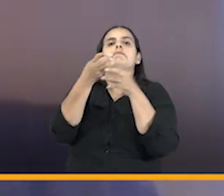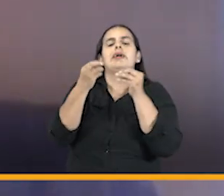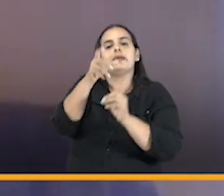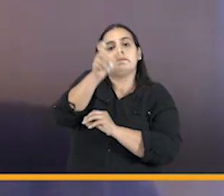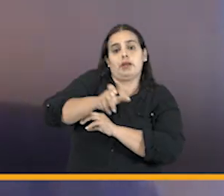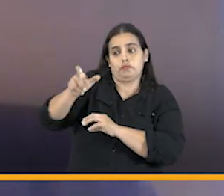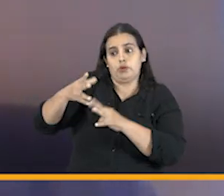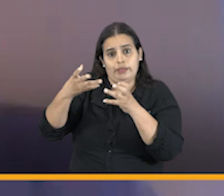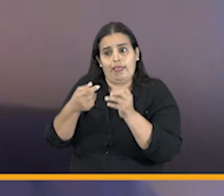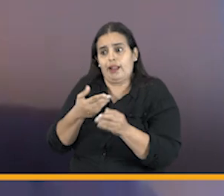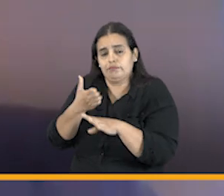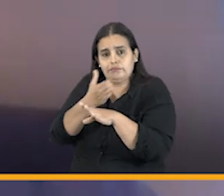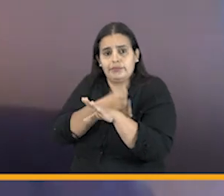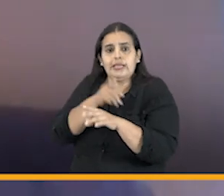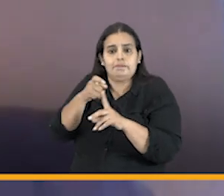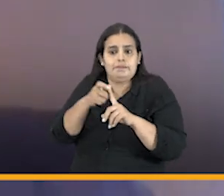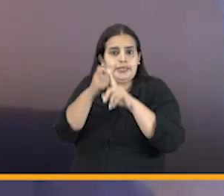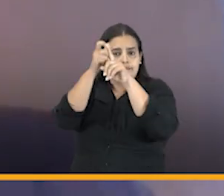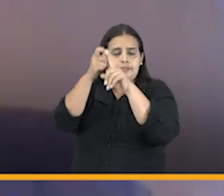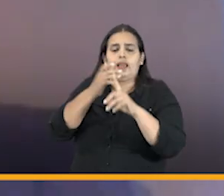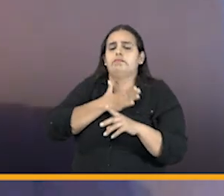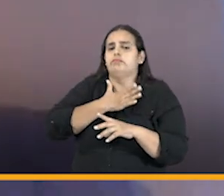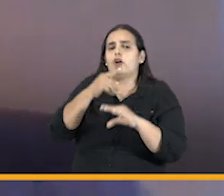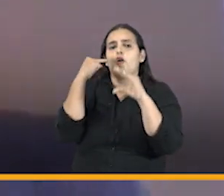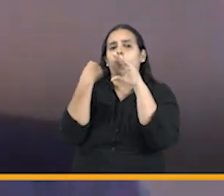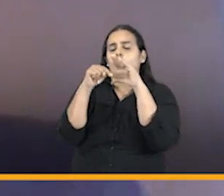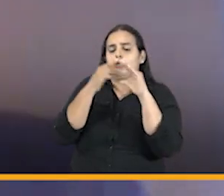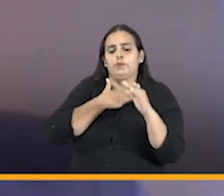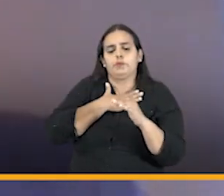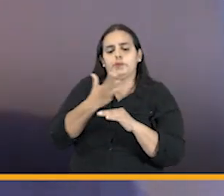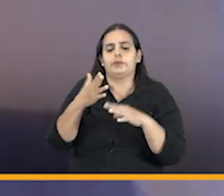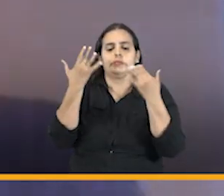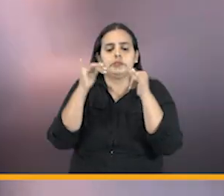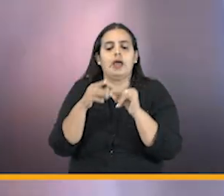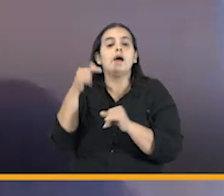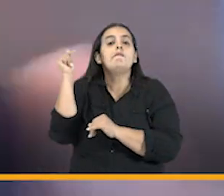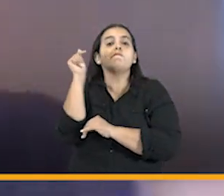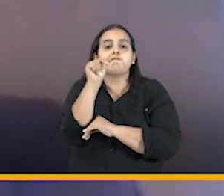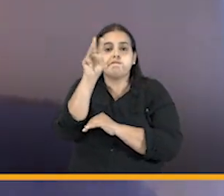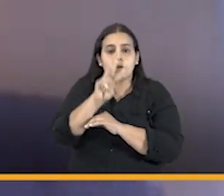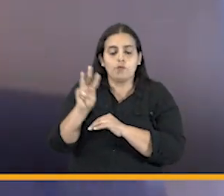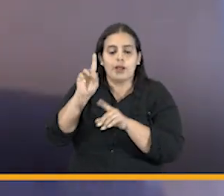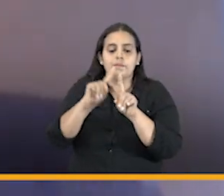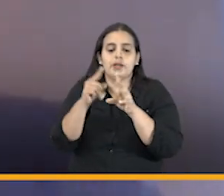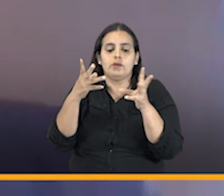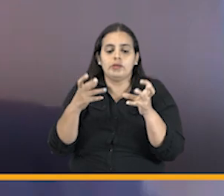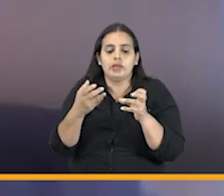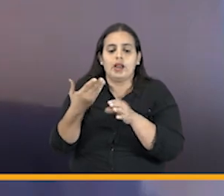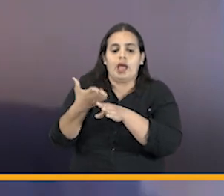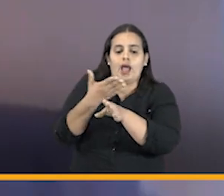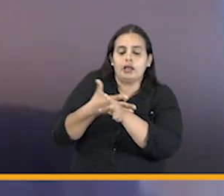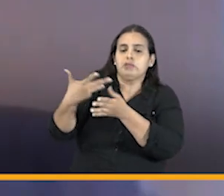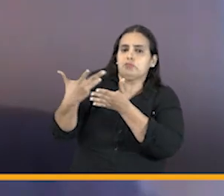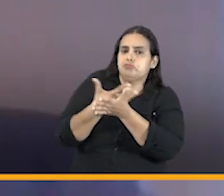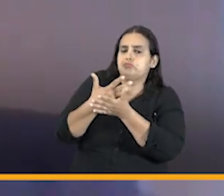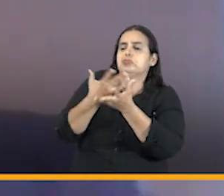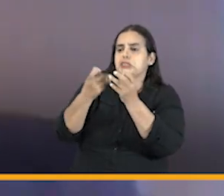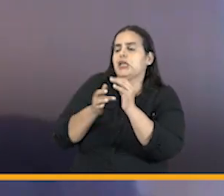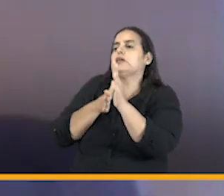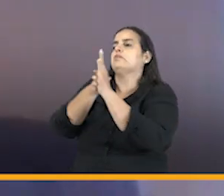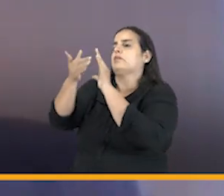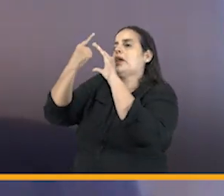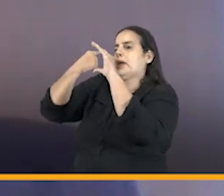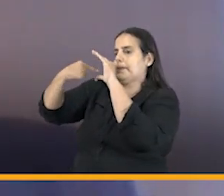personas que nos lo quieran pedir de manera específica a través de correo electrónico de manera que está en la página pero nos lo pueden solicitar y lo